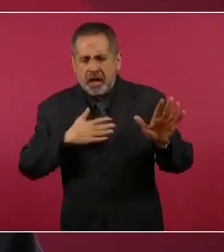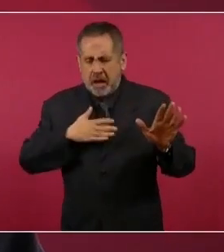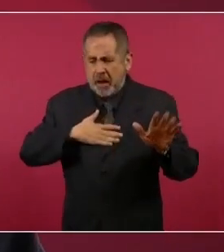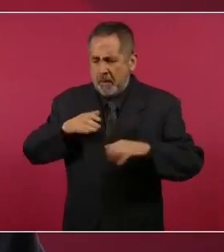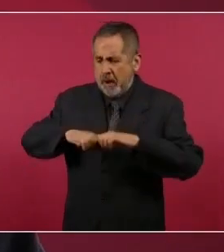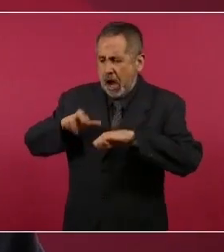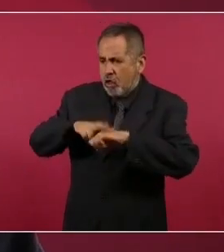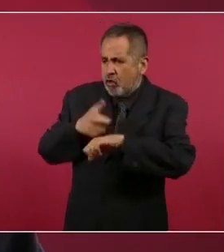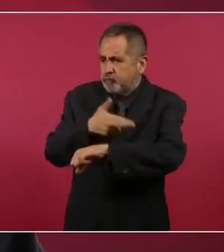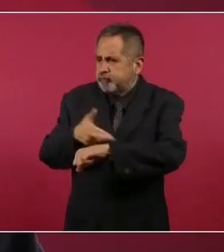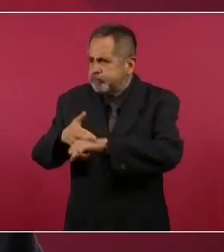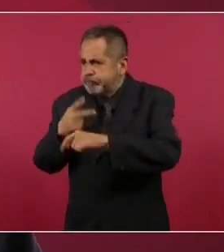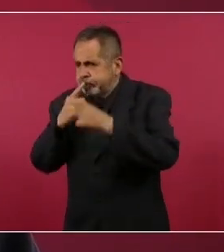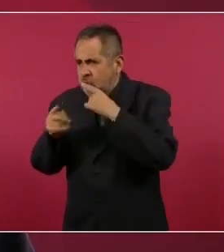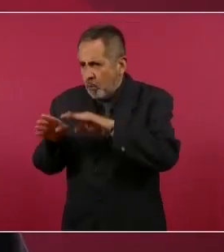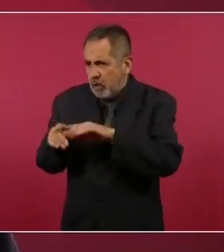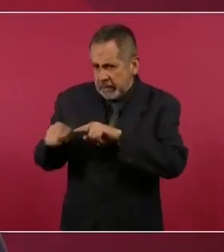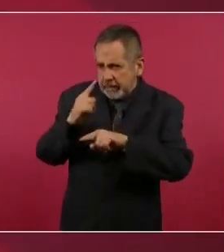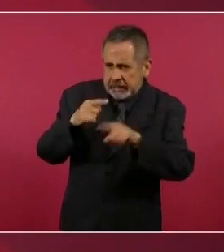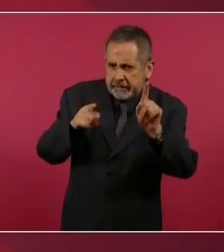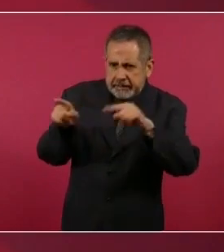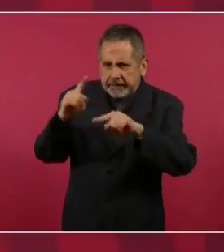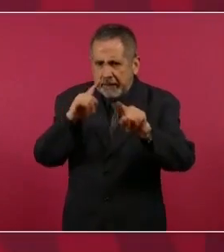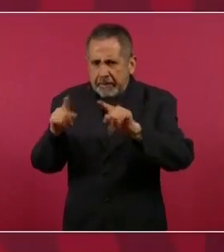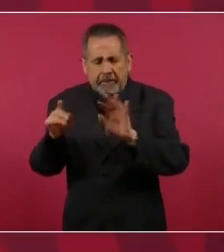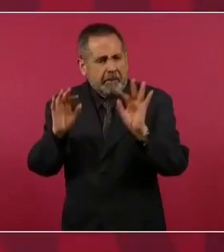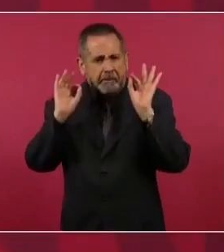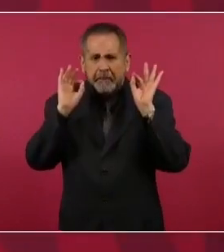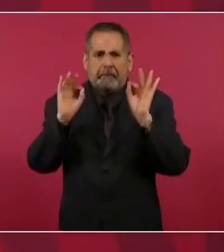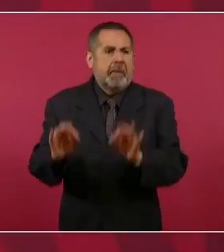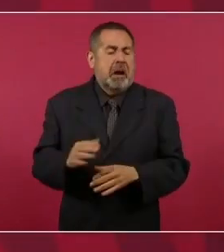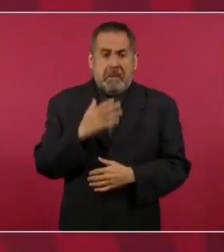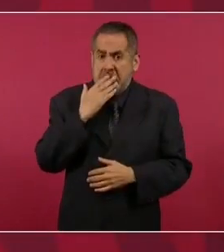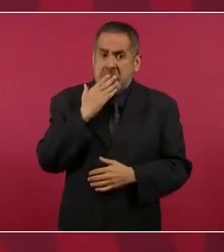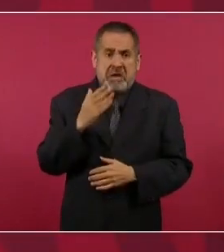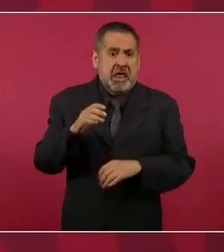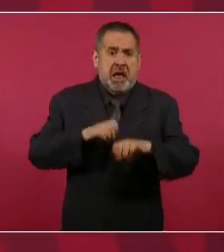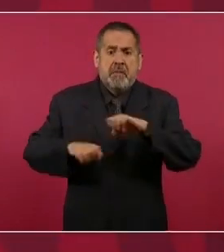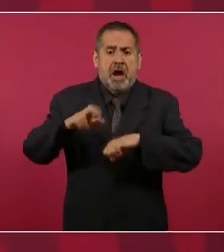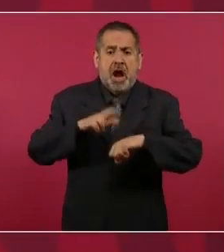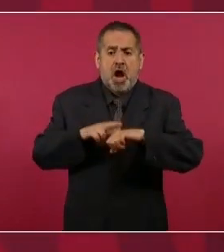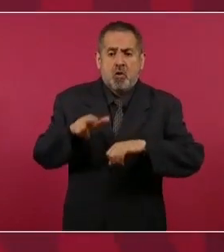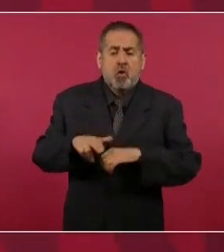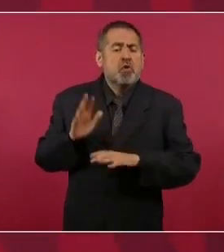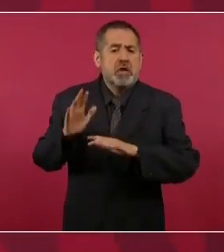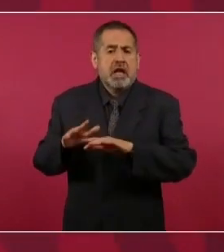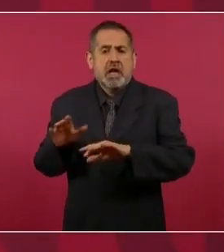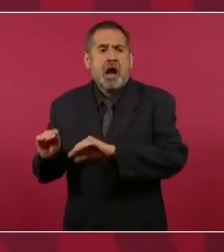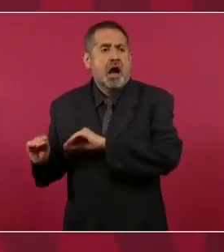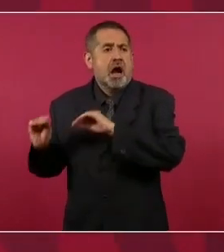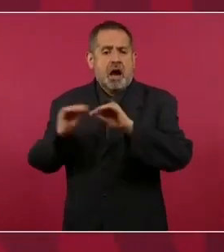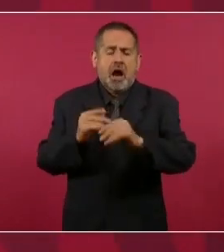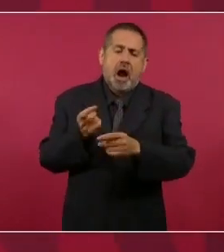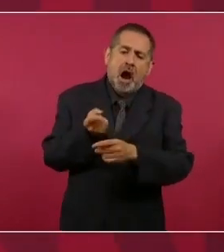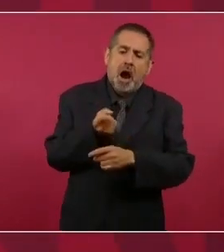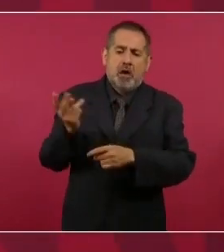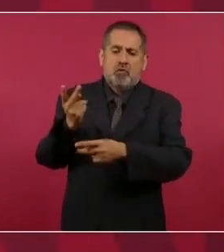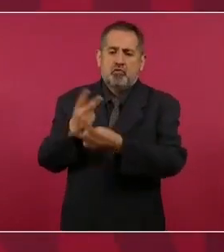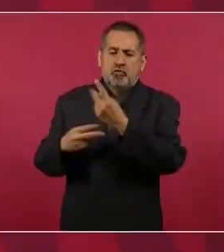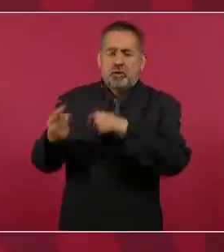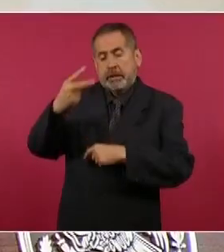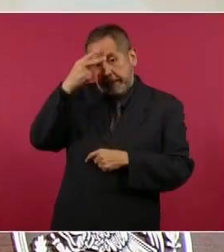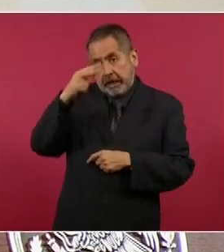el apoyo de la Fuerza Aérea, el traslado de